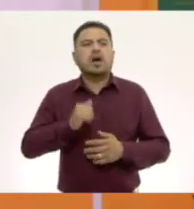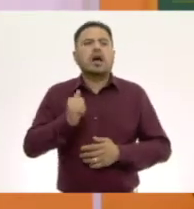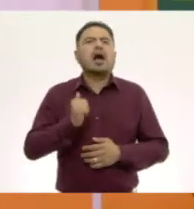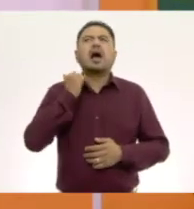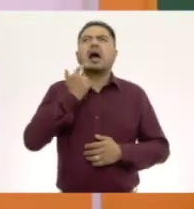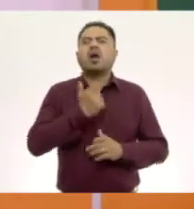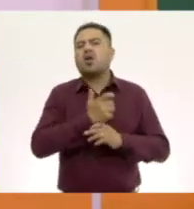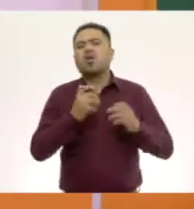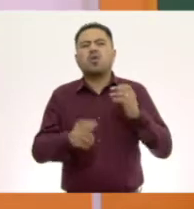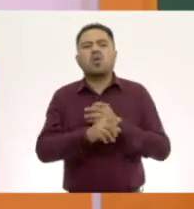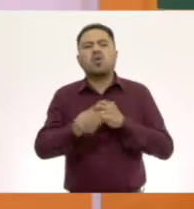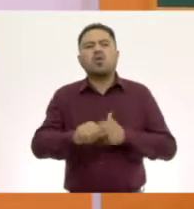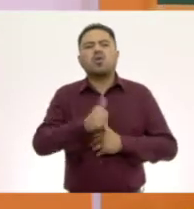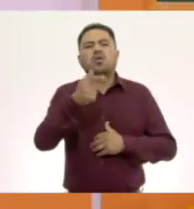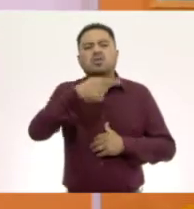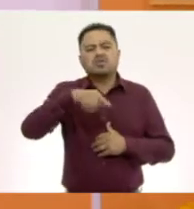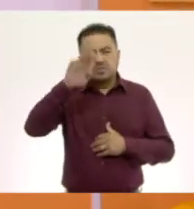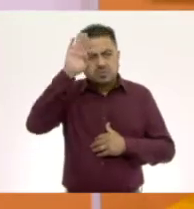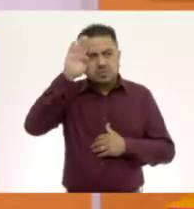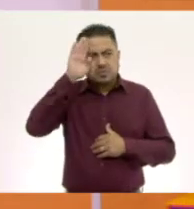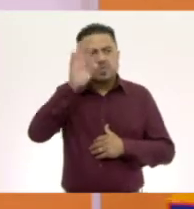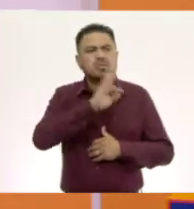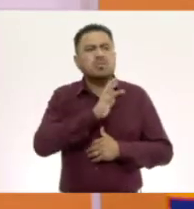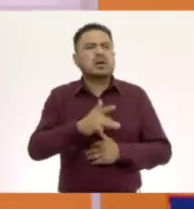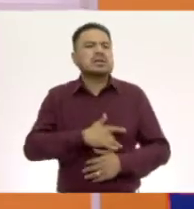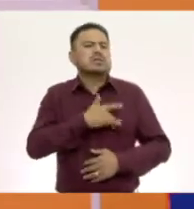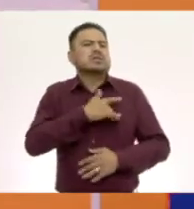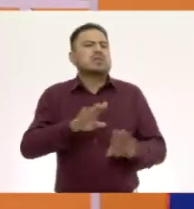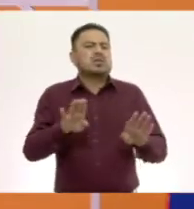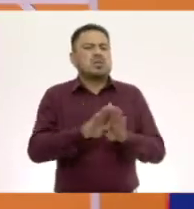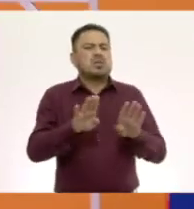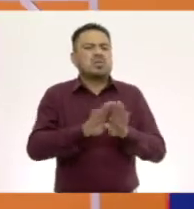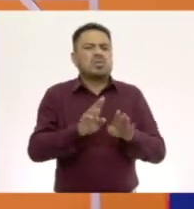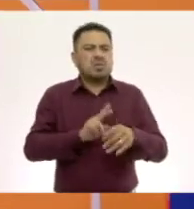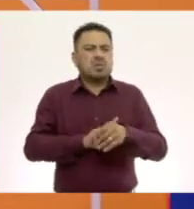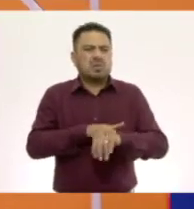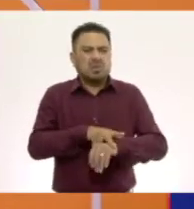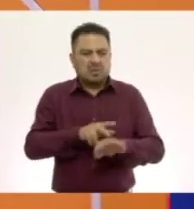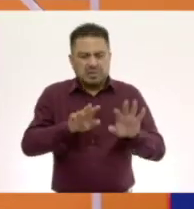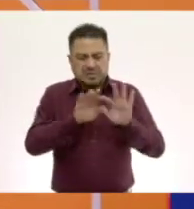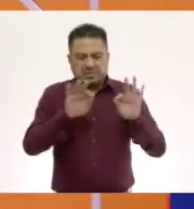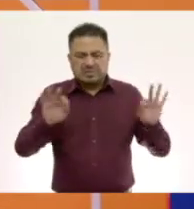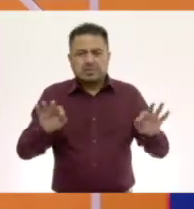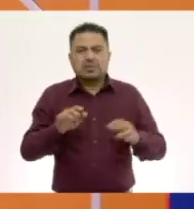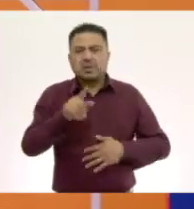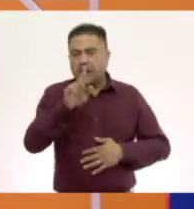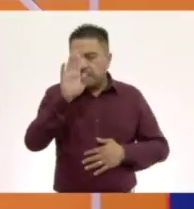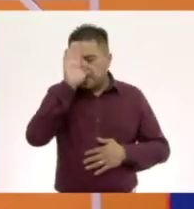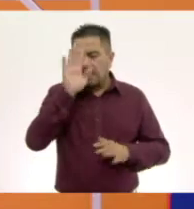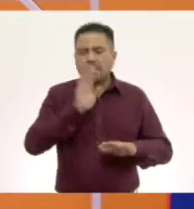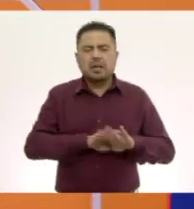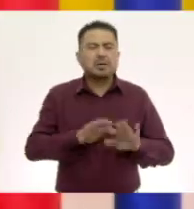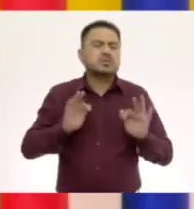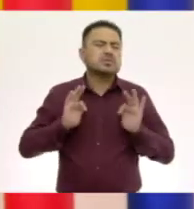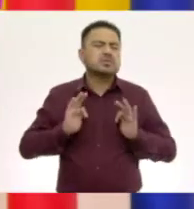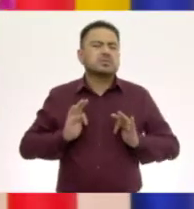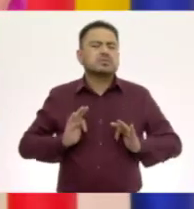cosa piensan que puedo sentir como textura? Piénsalo con calma.